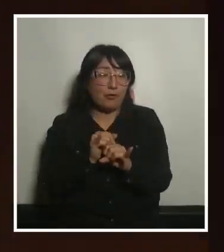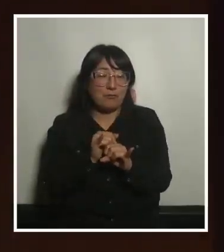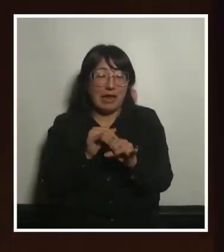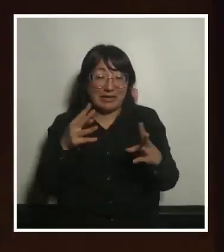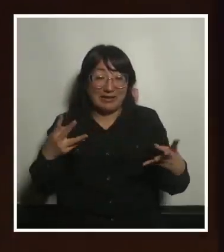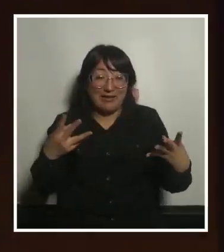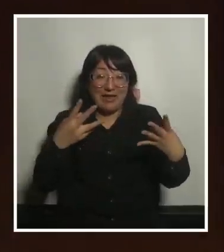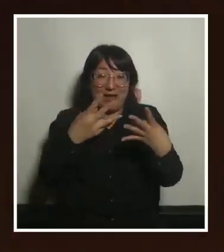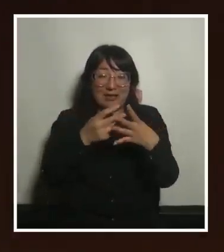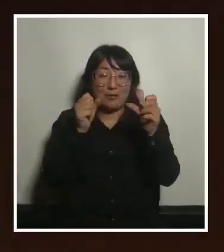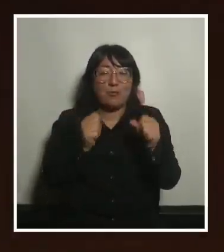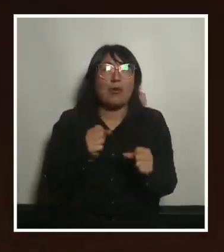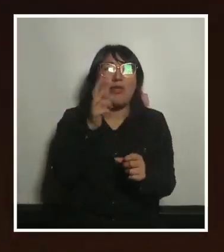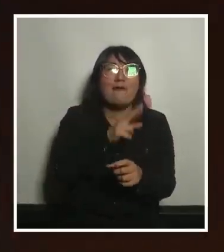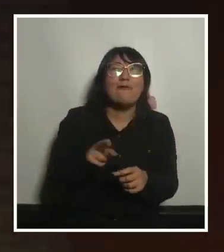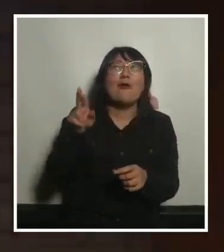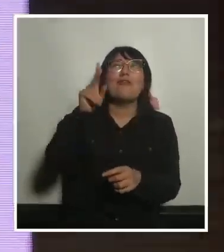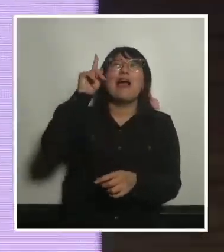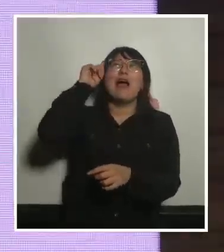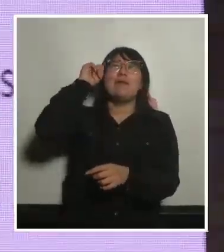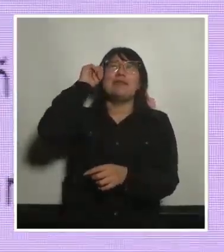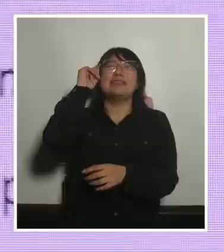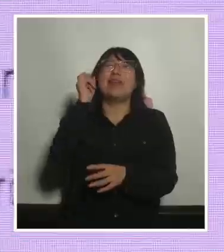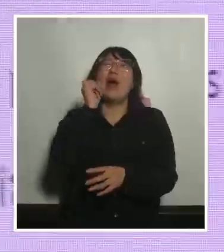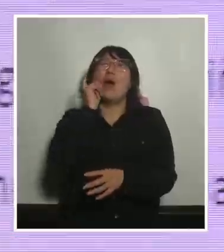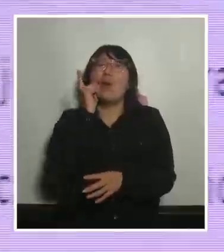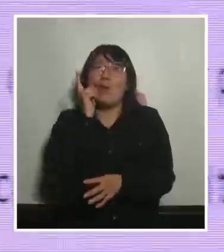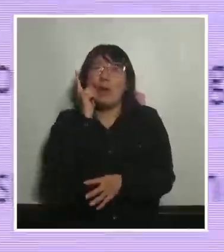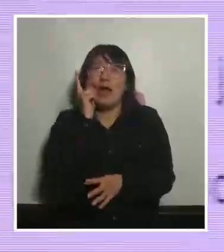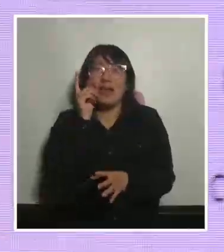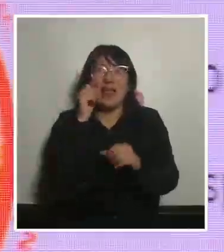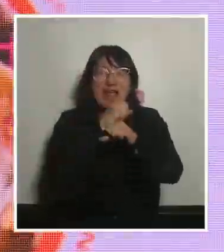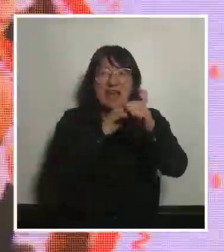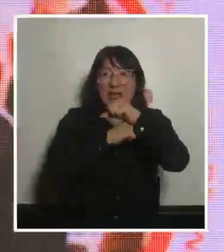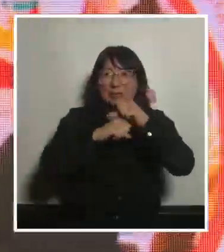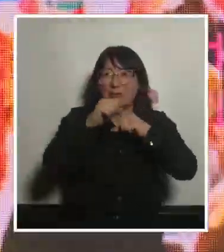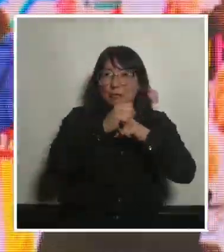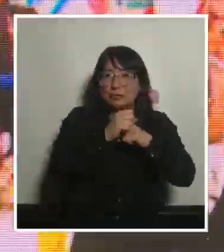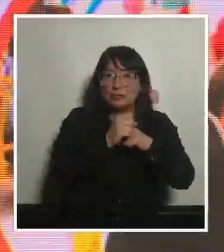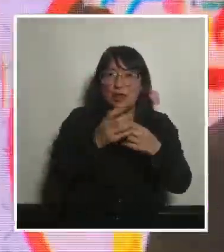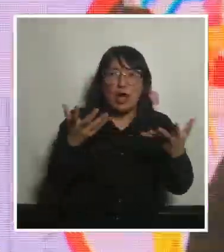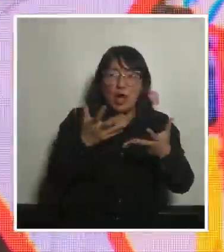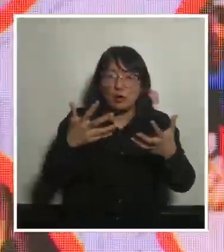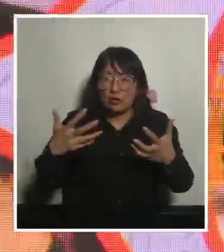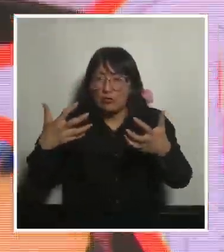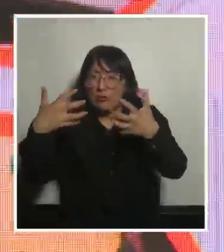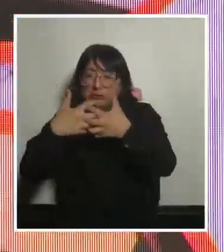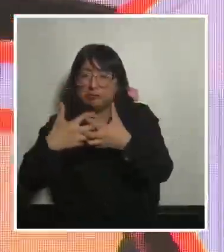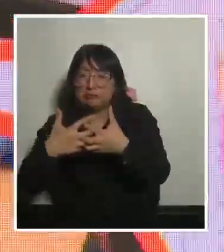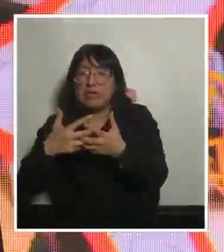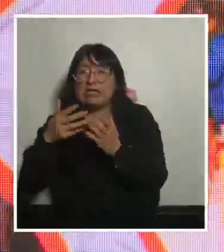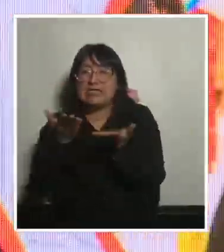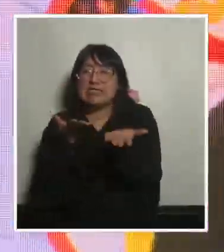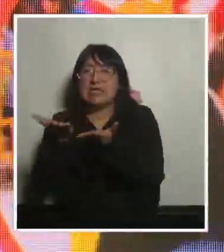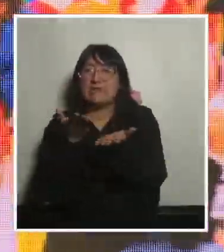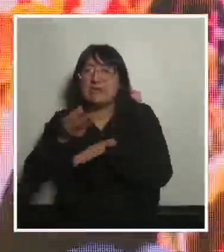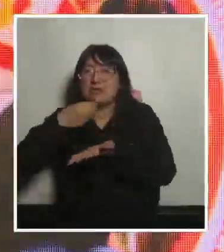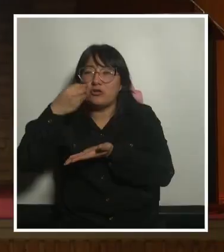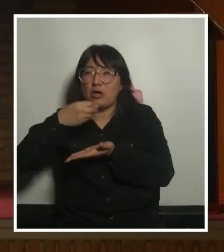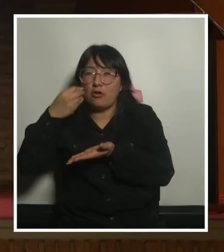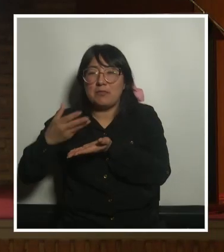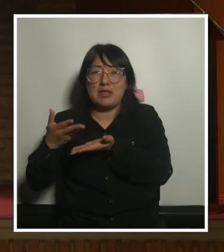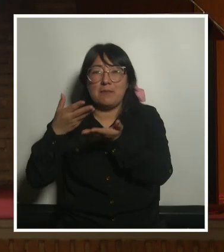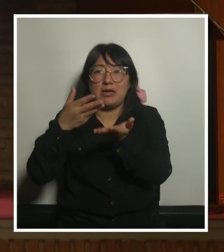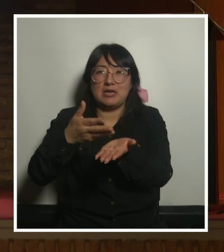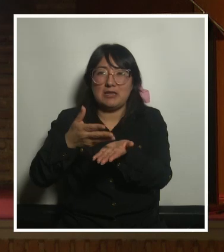red pueda pensar en cuál es la infraestructura blanda pues por ejemplo articular servicios de comida para llevar cadena